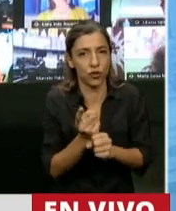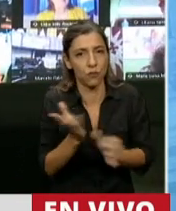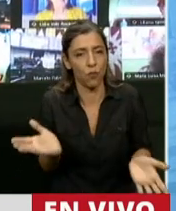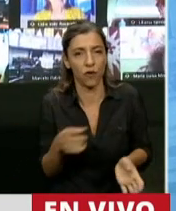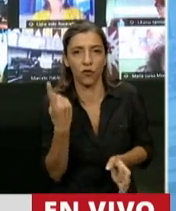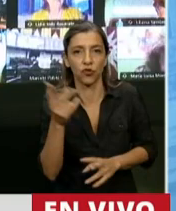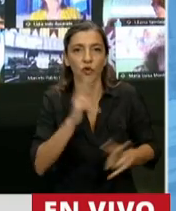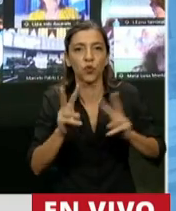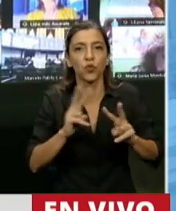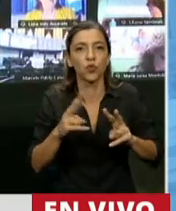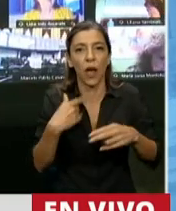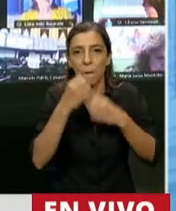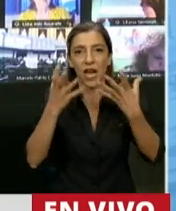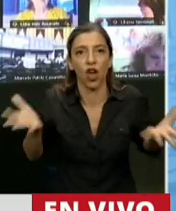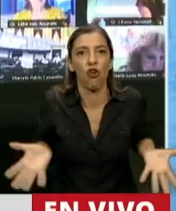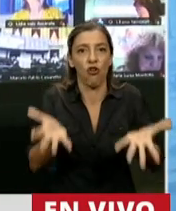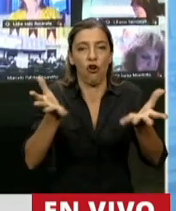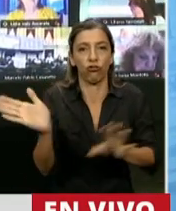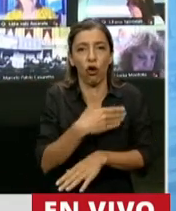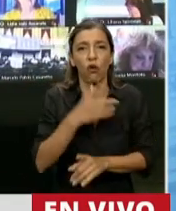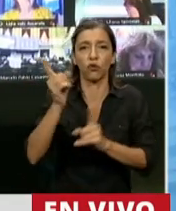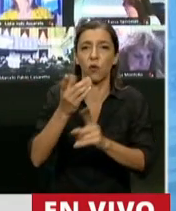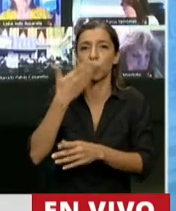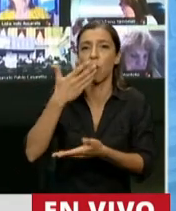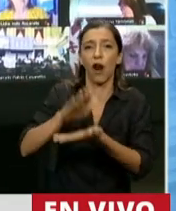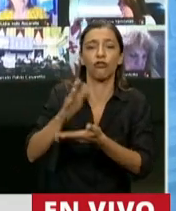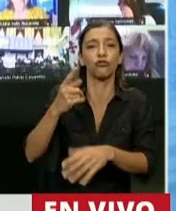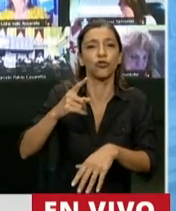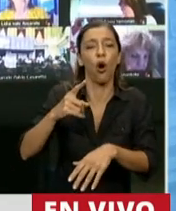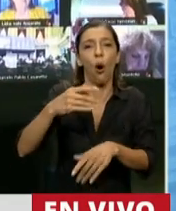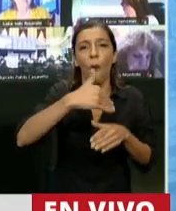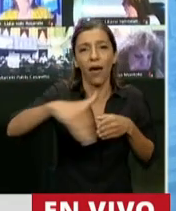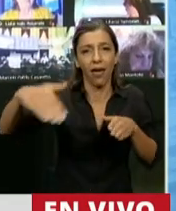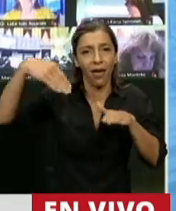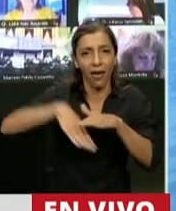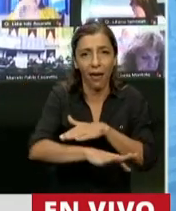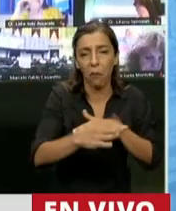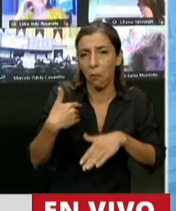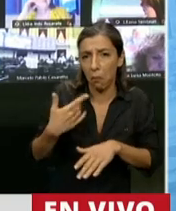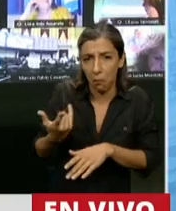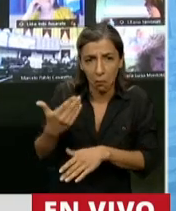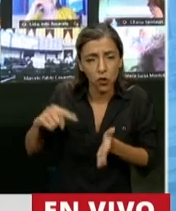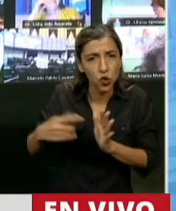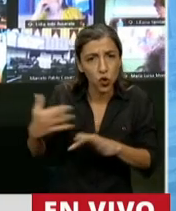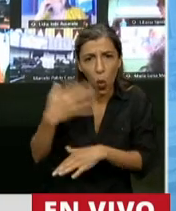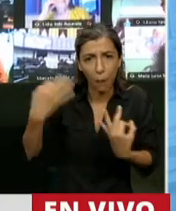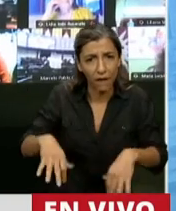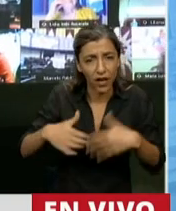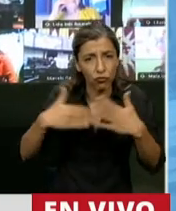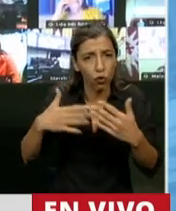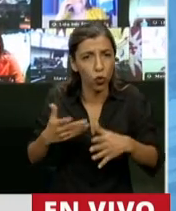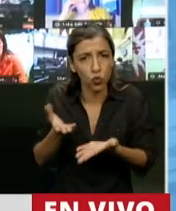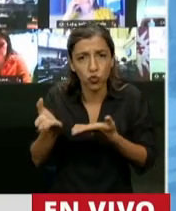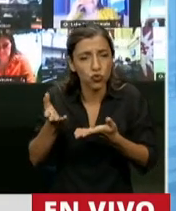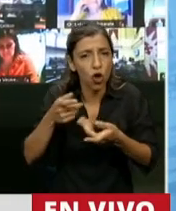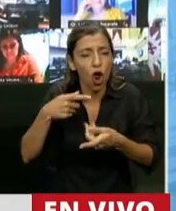Acá muchos hablaron, por ejemplo, del paseo del bajo. Yo le digo, el jefe de gobierno utilizó muy bien los recursos. Otros han utilizado, y se lo han